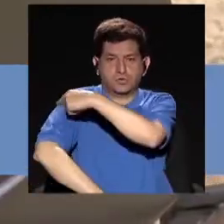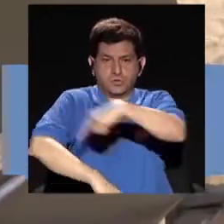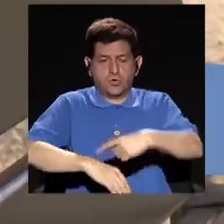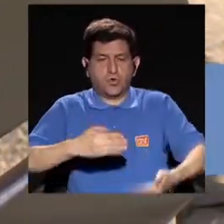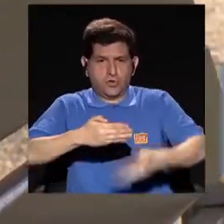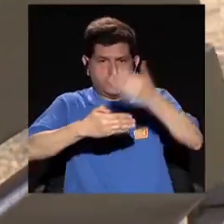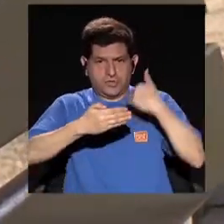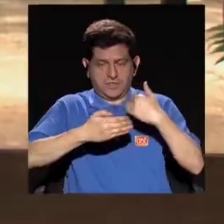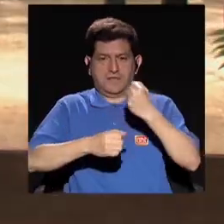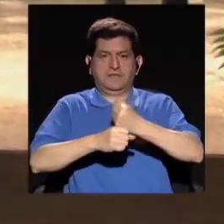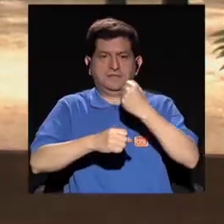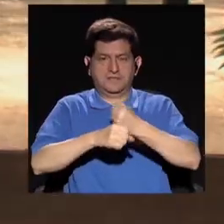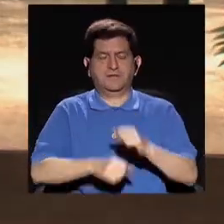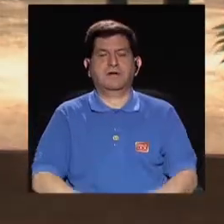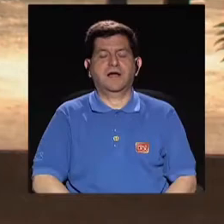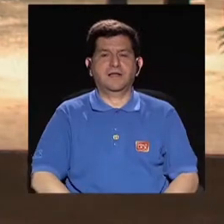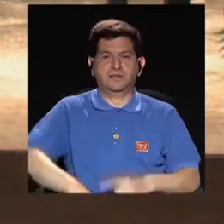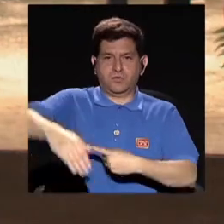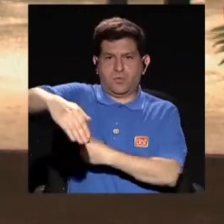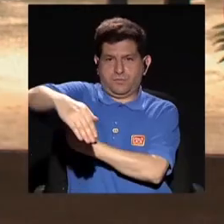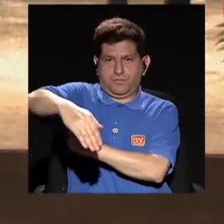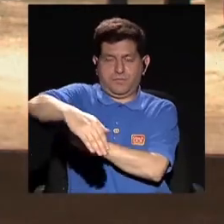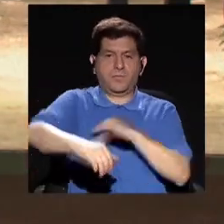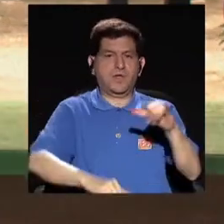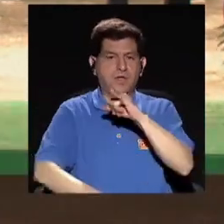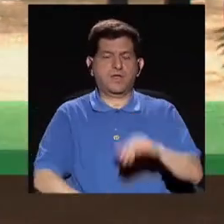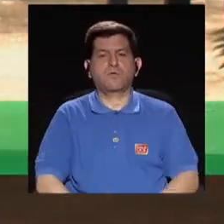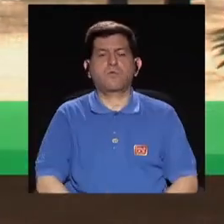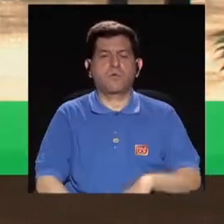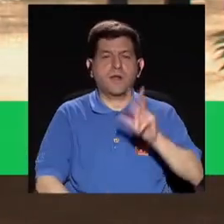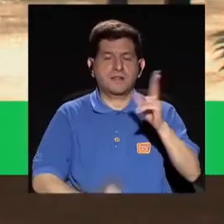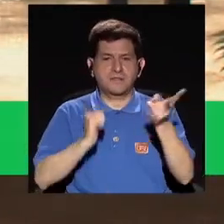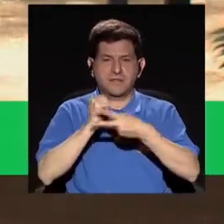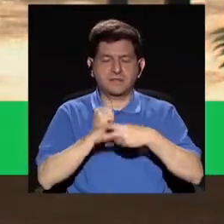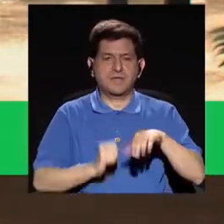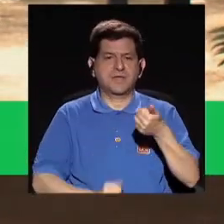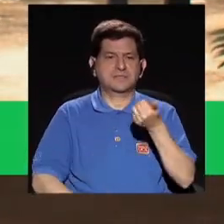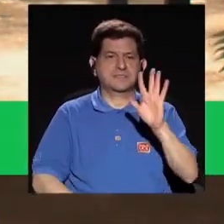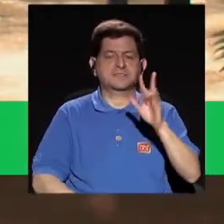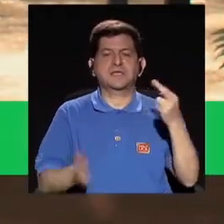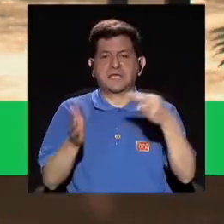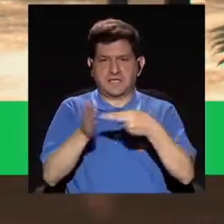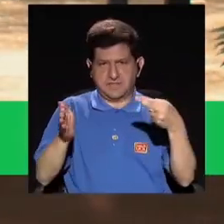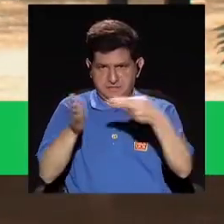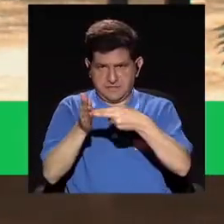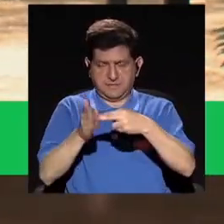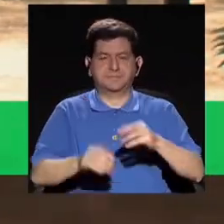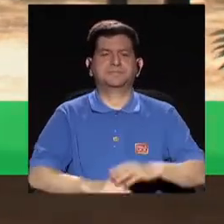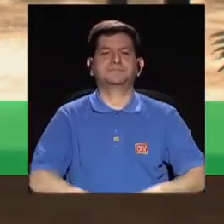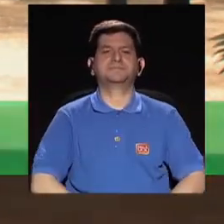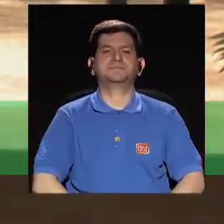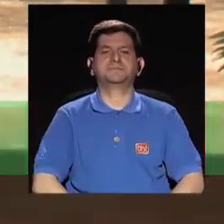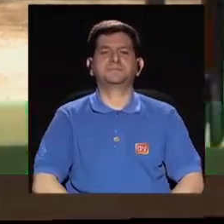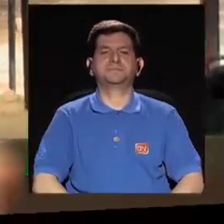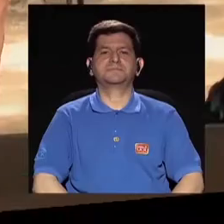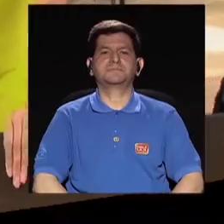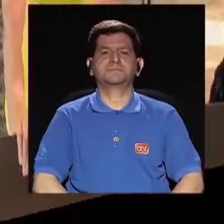los codos van hacia atrás y estamos trabajando los tríceps. Igual podemos hacer unas tres series de 15 repeticiones.